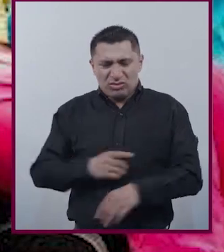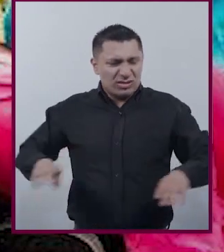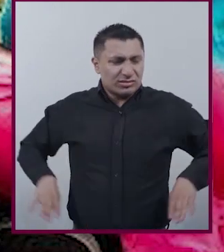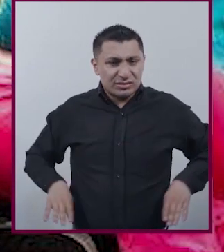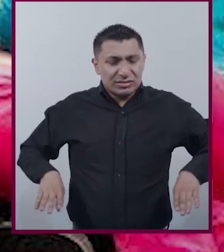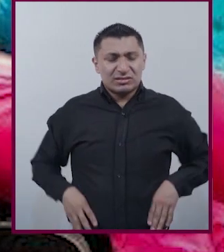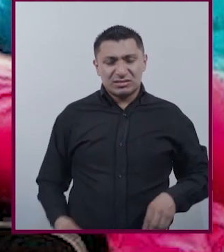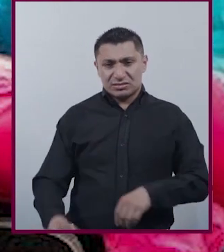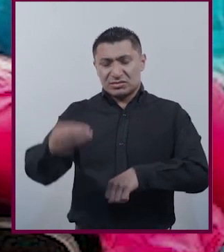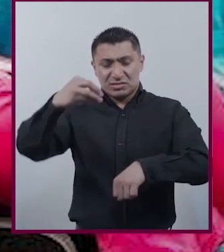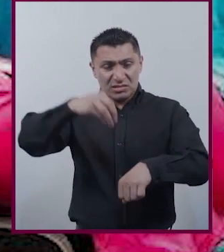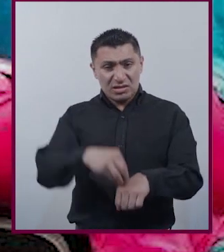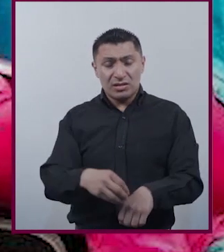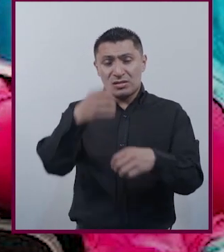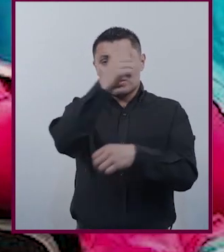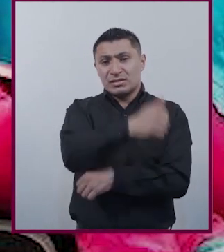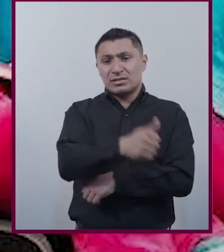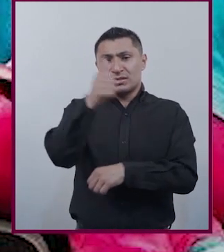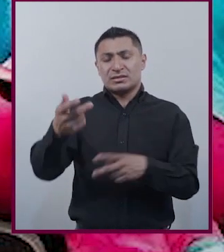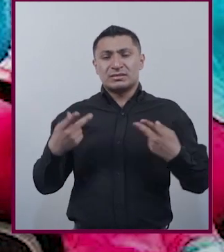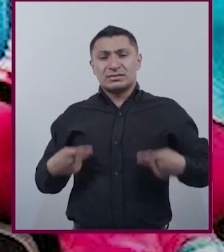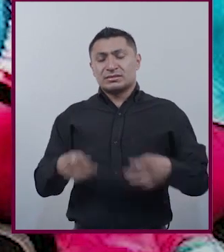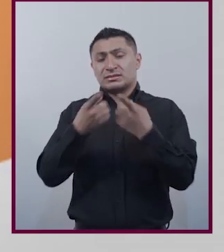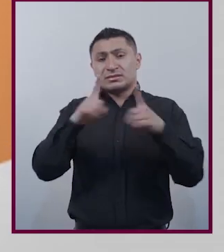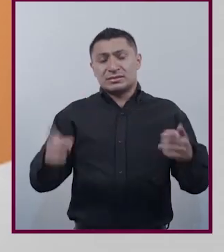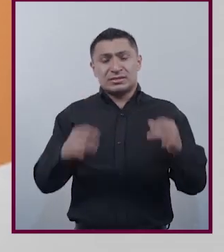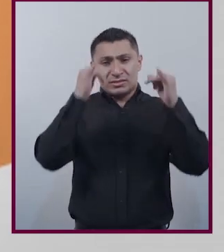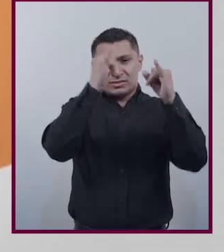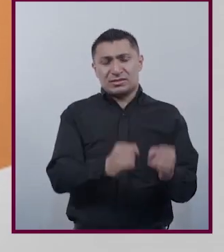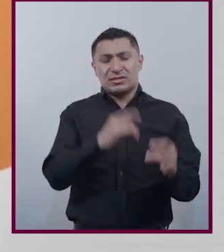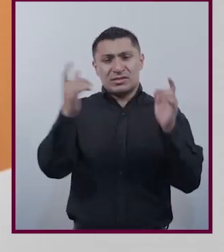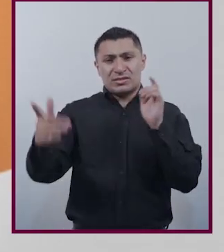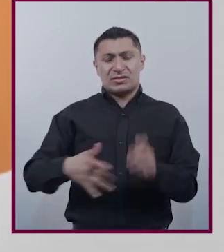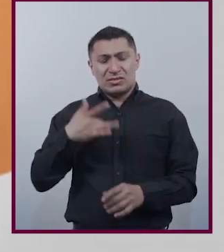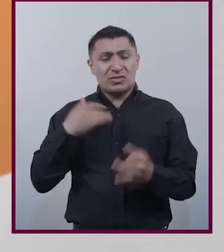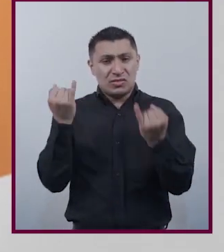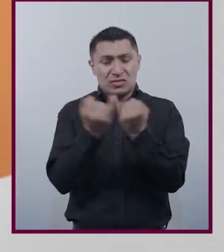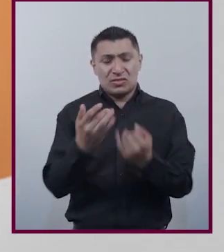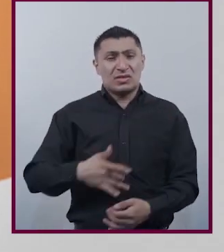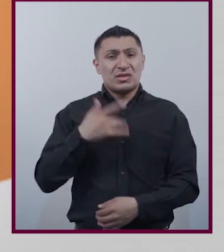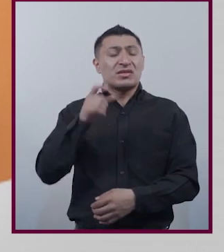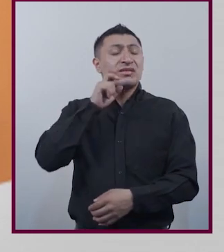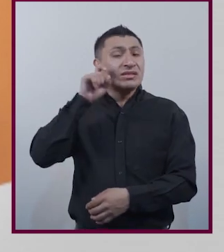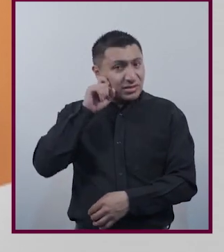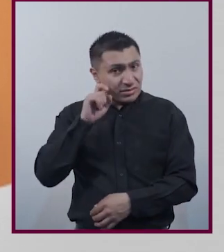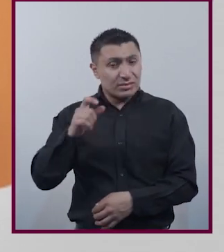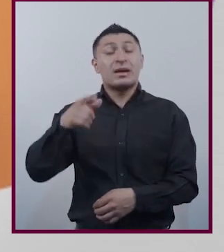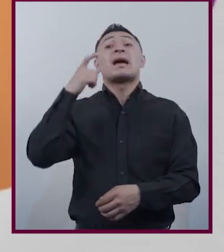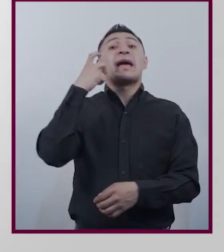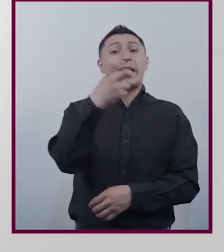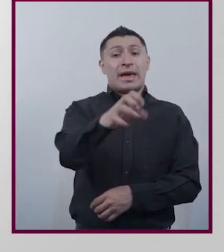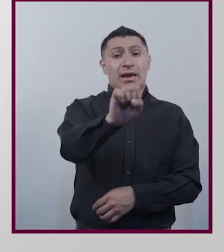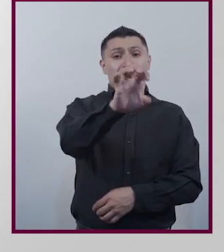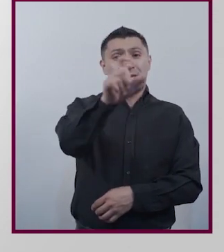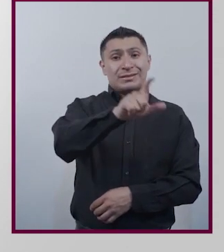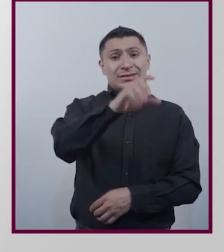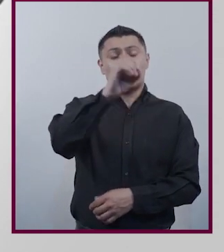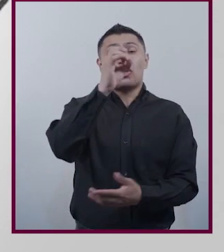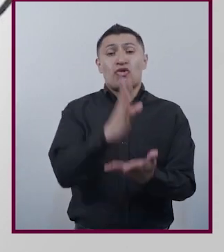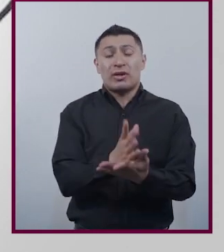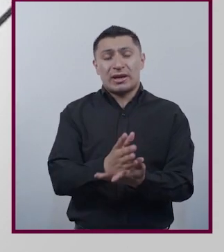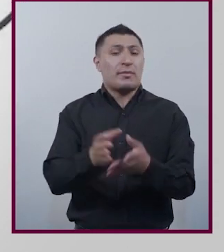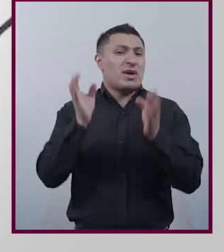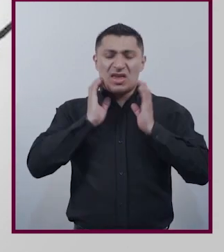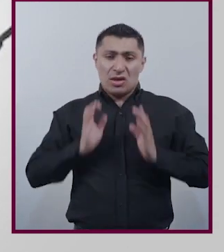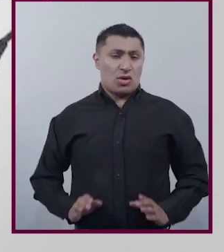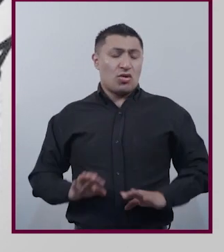cada persona desarrolla al identificarse con un sexo El sexo tiene que ver exclusivamente con las características